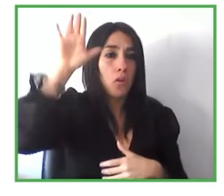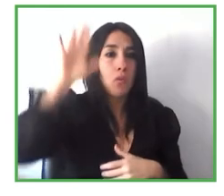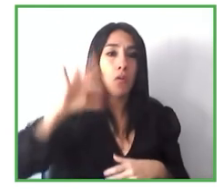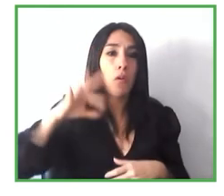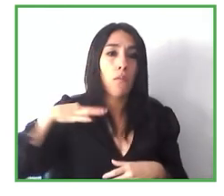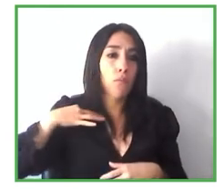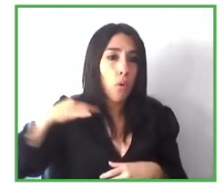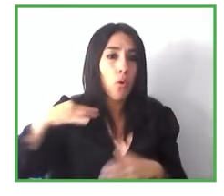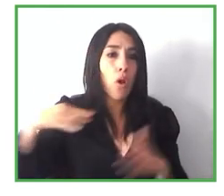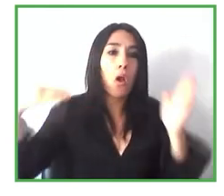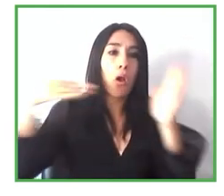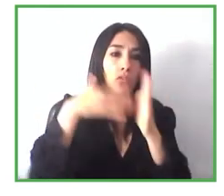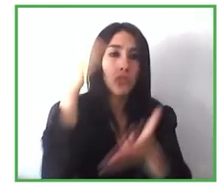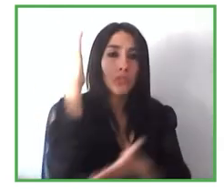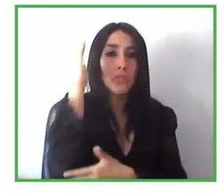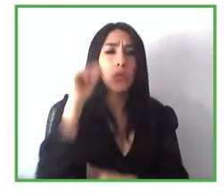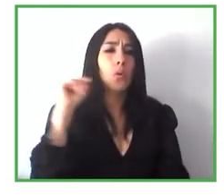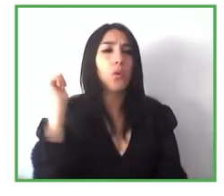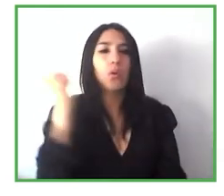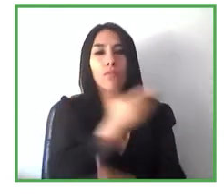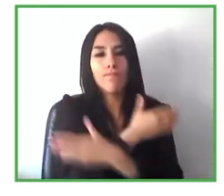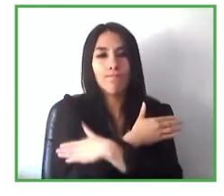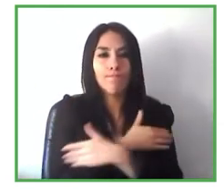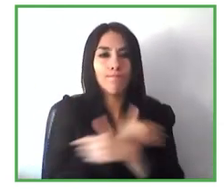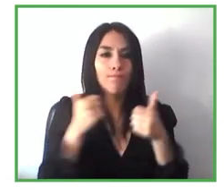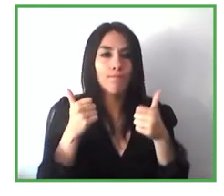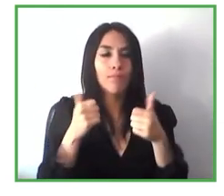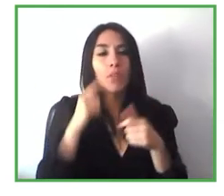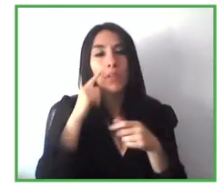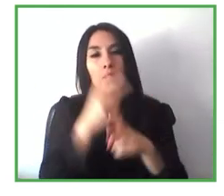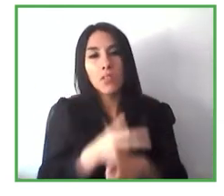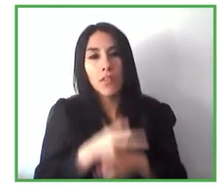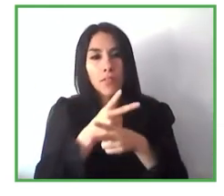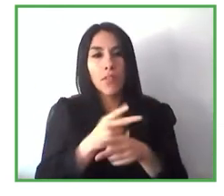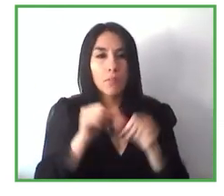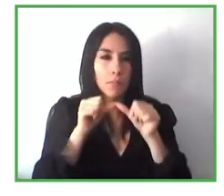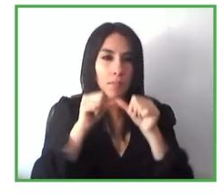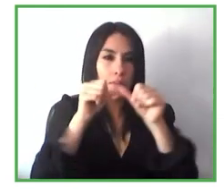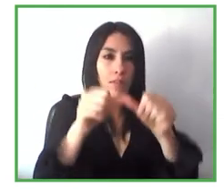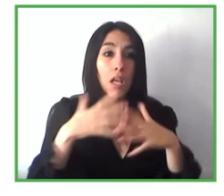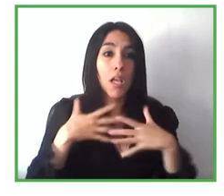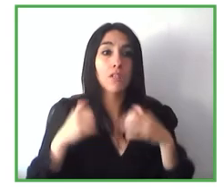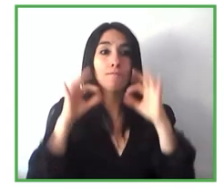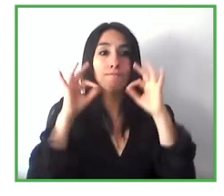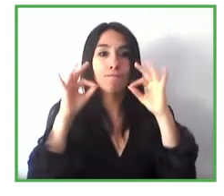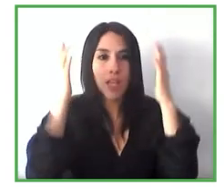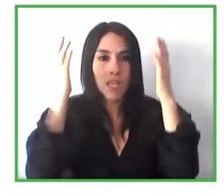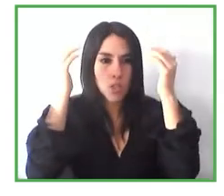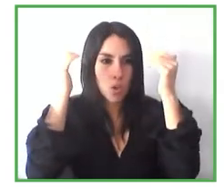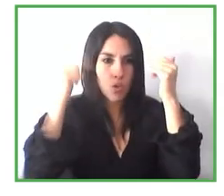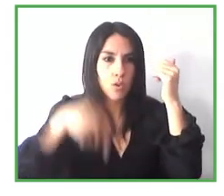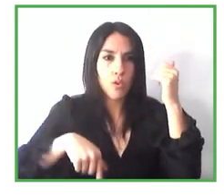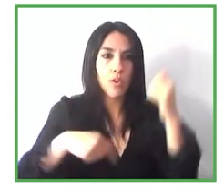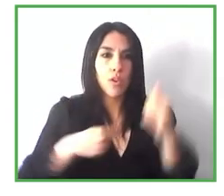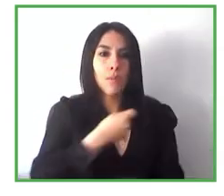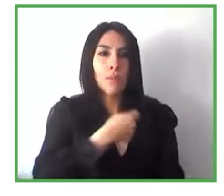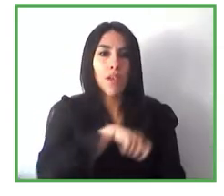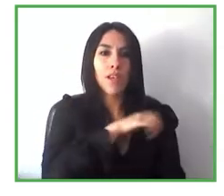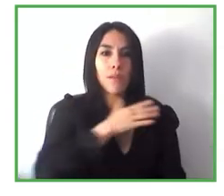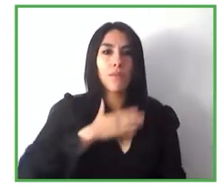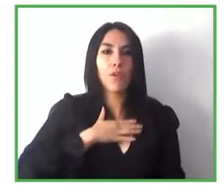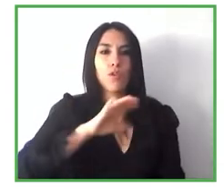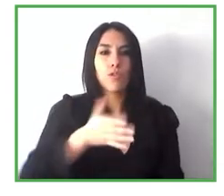que continúen con salud y les envío un saludo muy cordial desde España que tengan un fantástico día gracias gracias